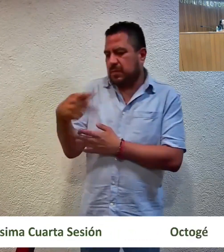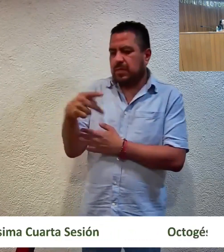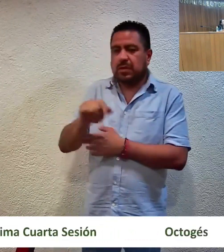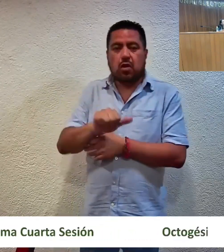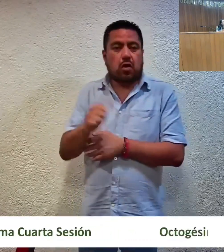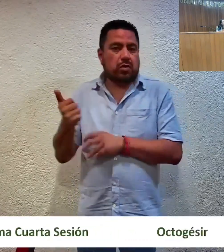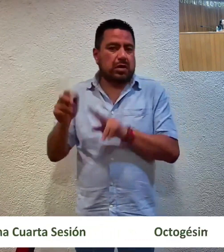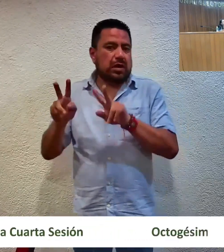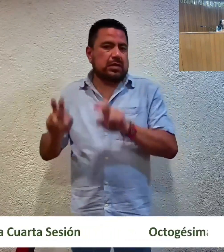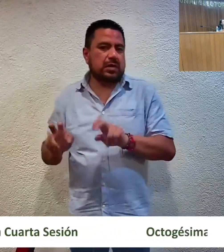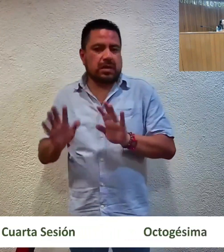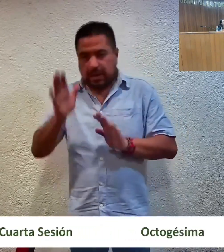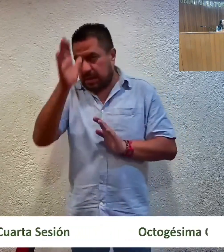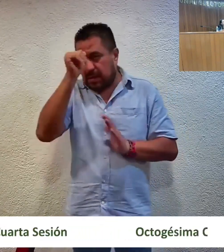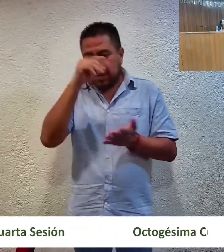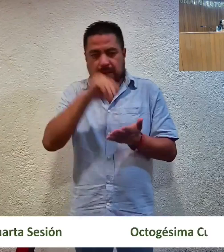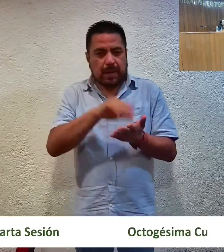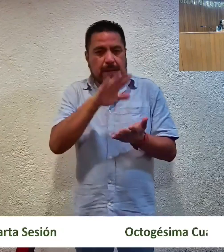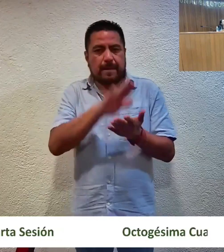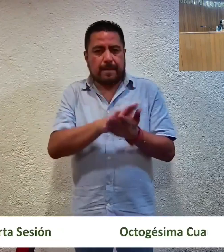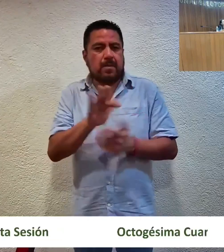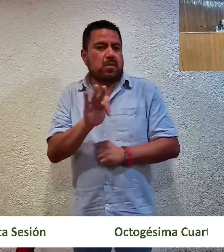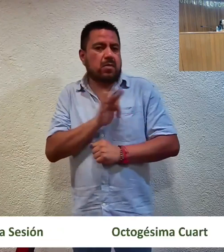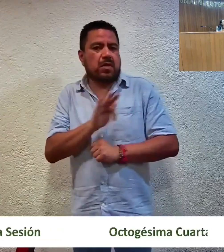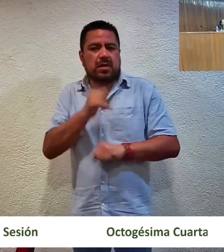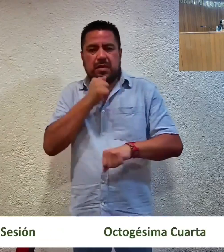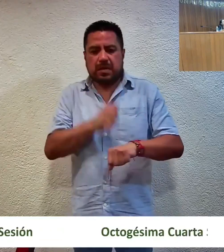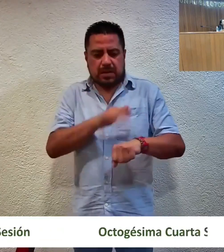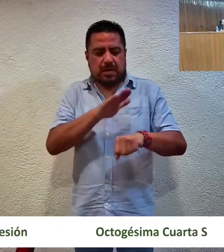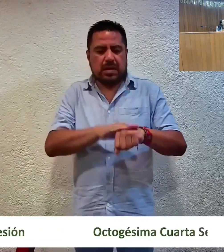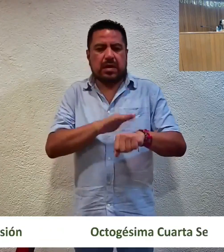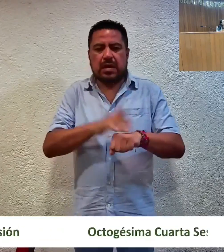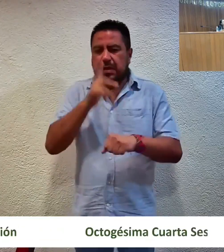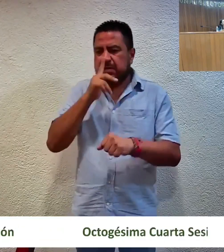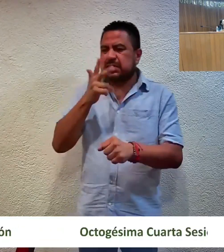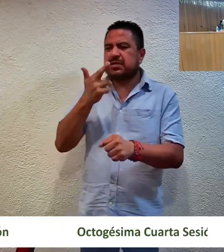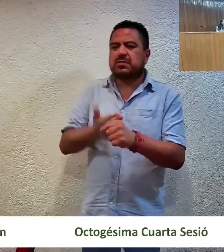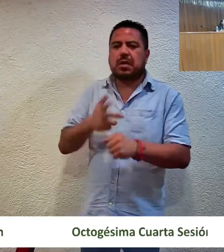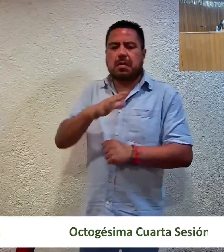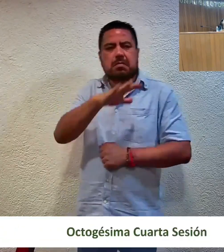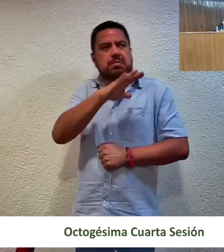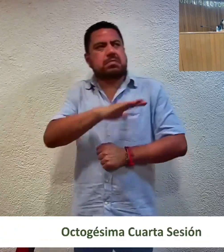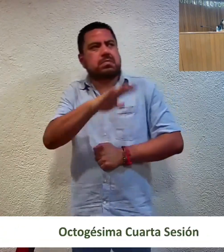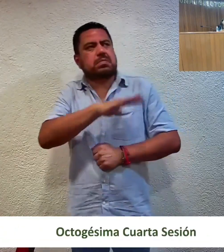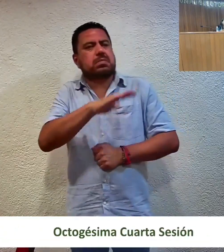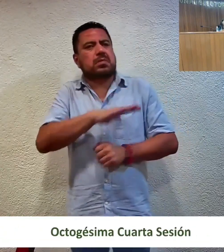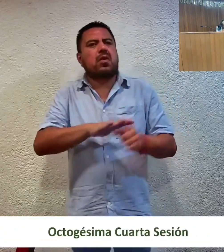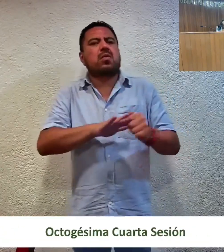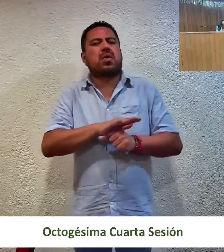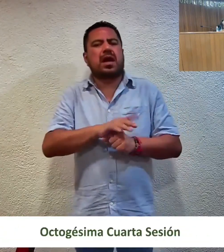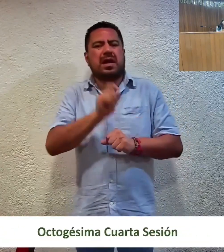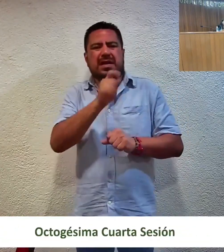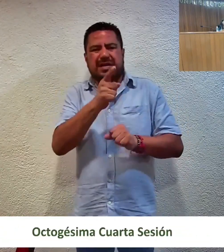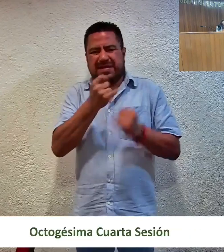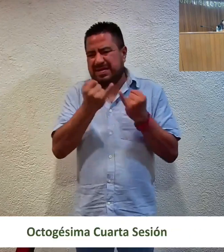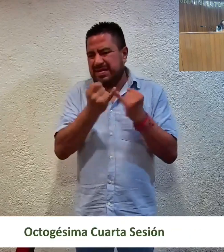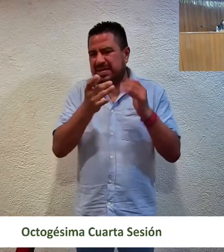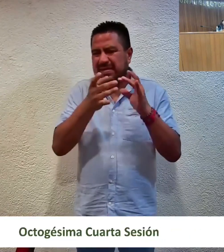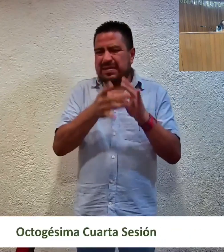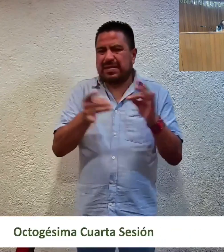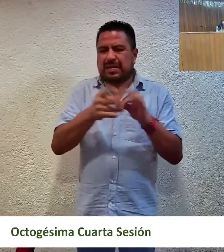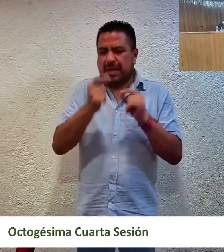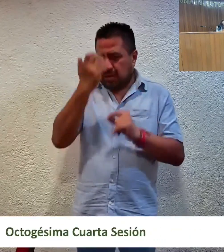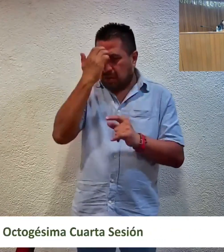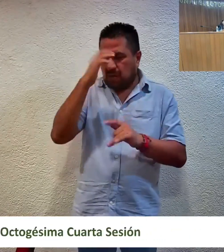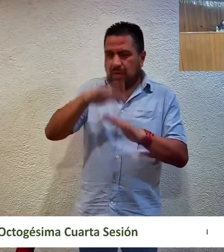otro aspecto, del acuerdo impugnado, es posible advertir que la autoridad responsable omitió citar el fundamento que le faculta precisamente para